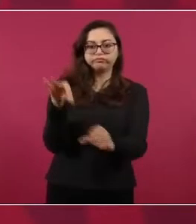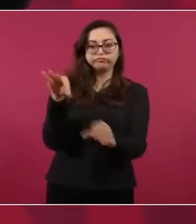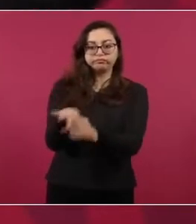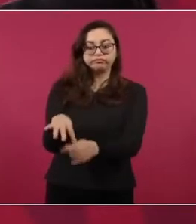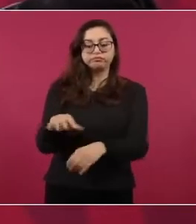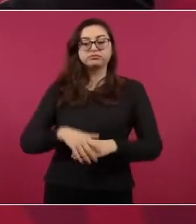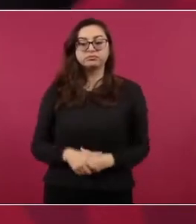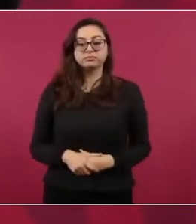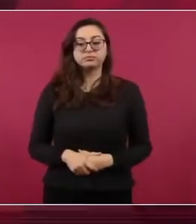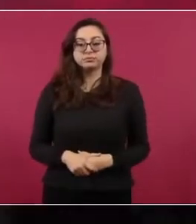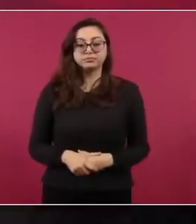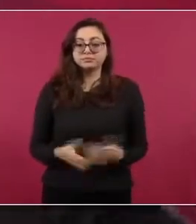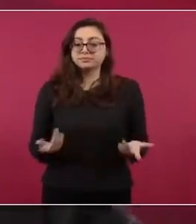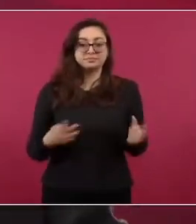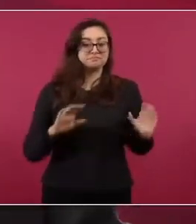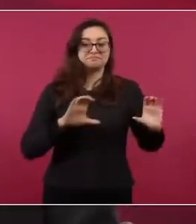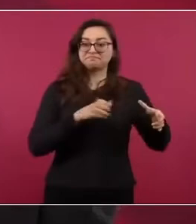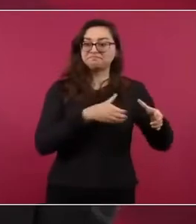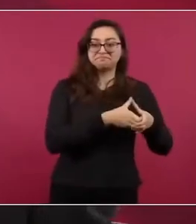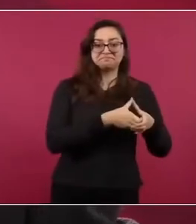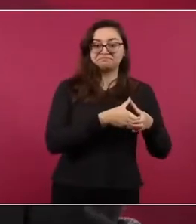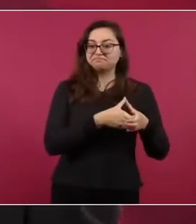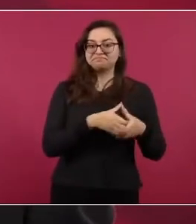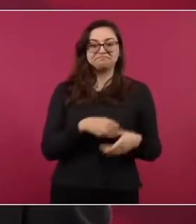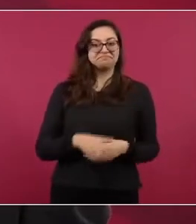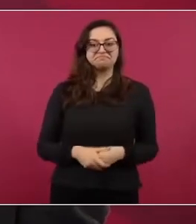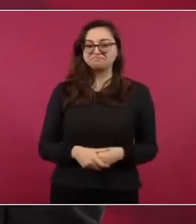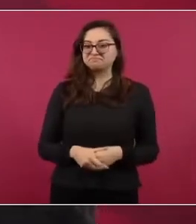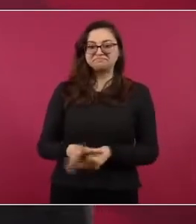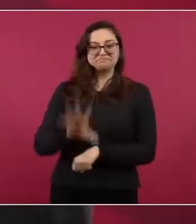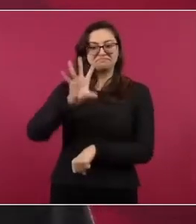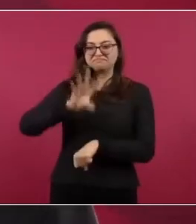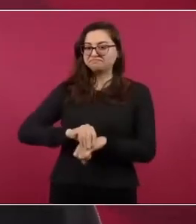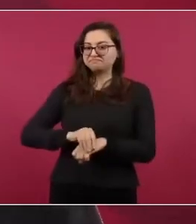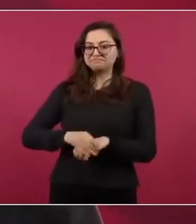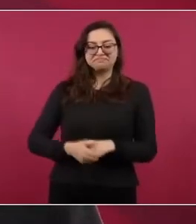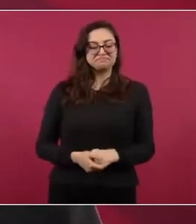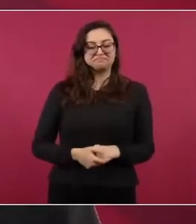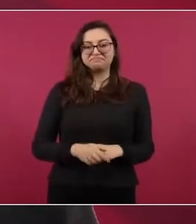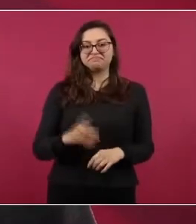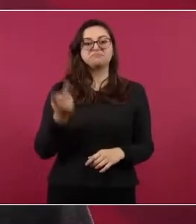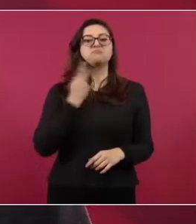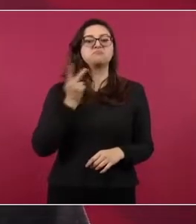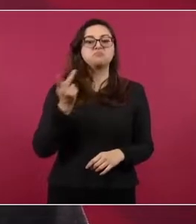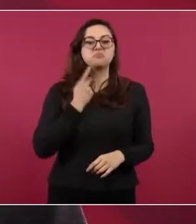Pero las mafias del poder y los medios de información